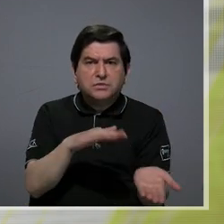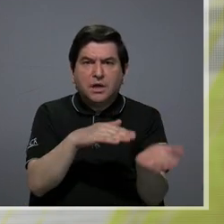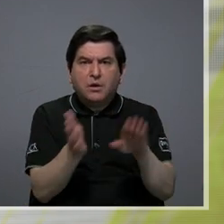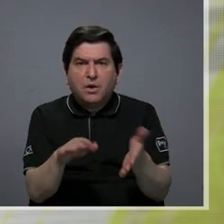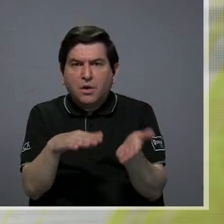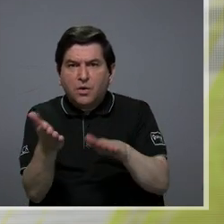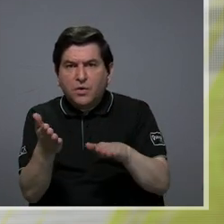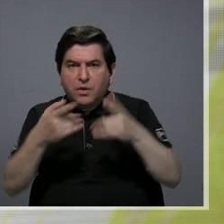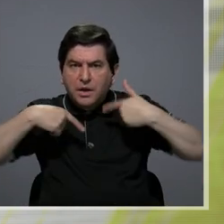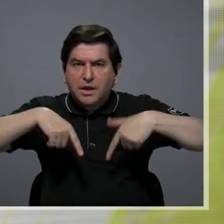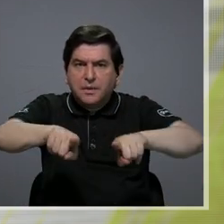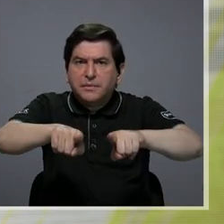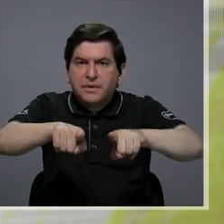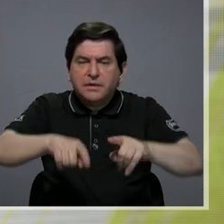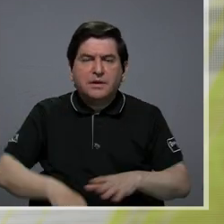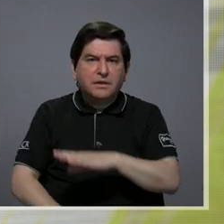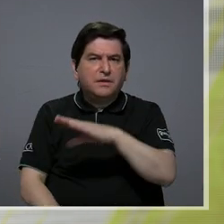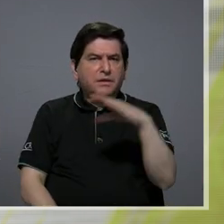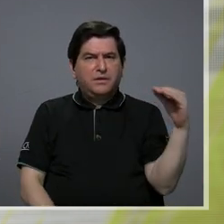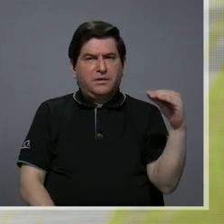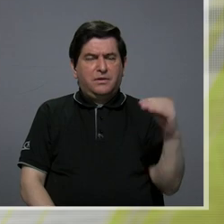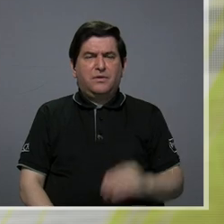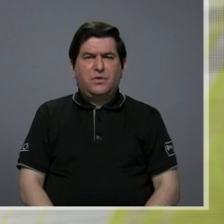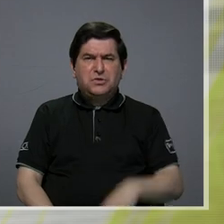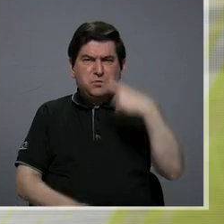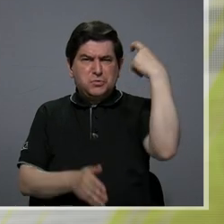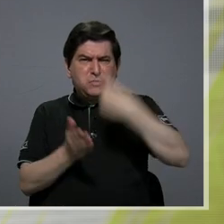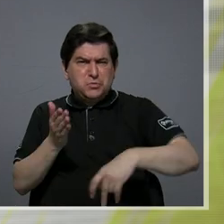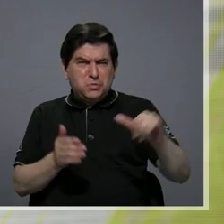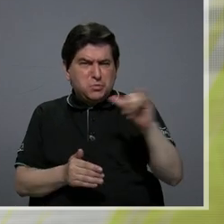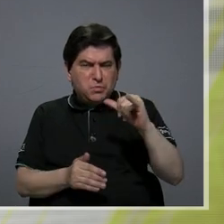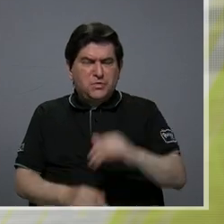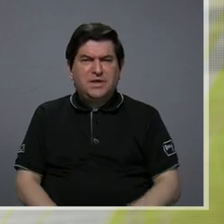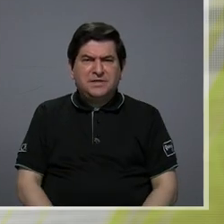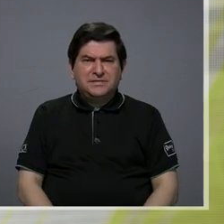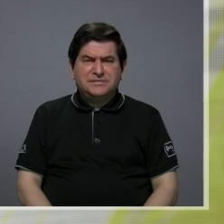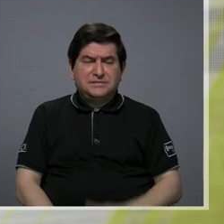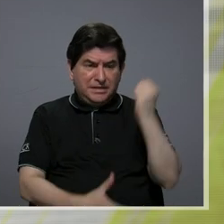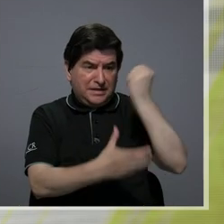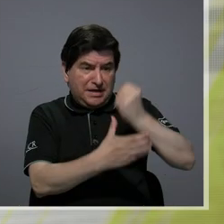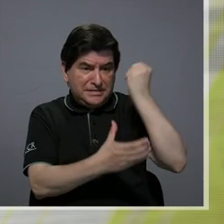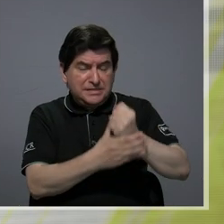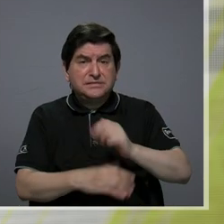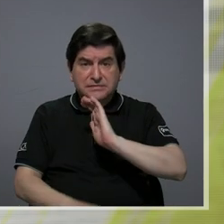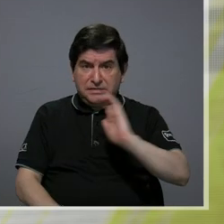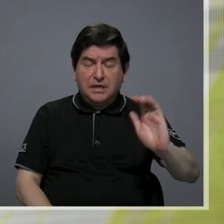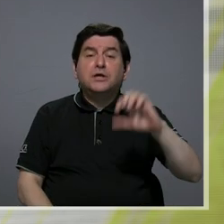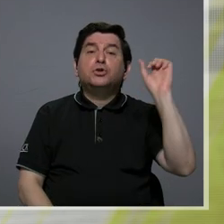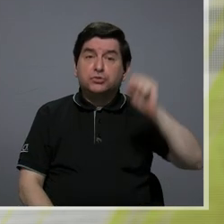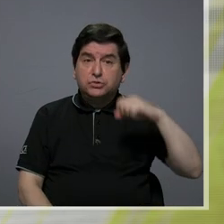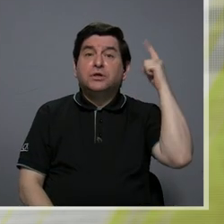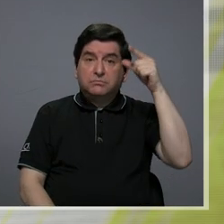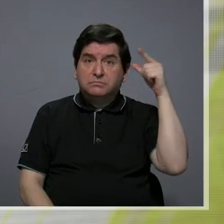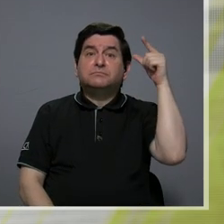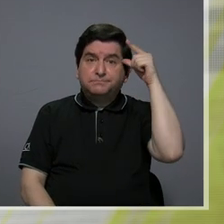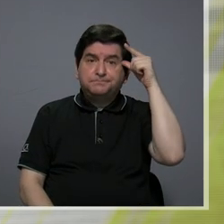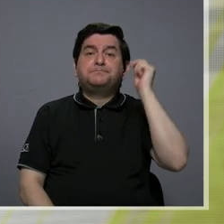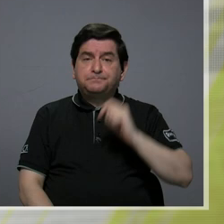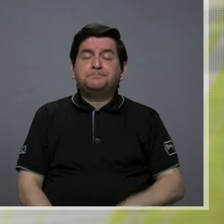colateralmente y inclusive con la crueldad también porque han ejecutado niños. Sin duda sin duda